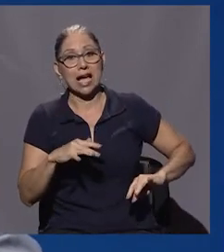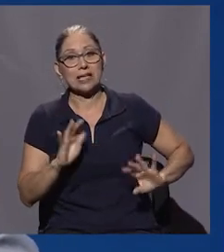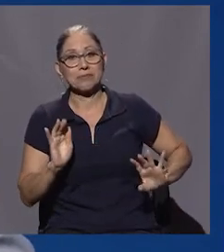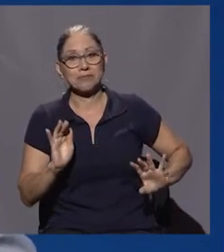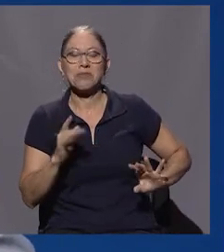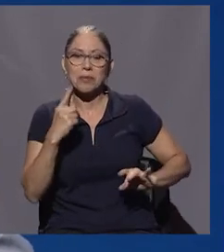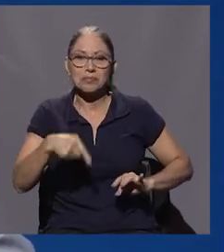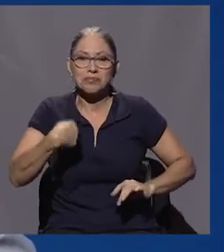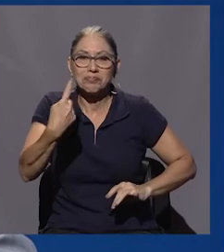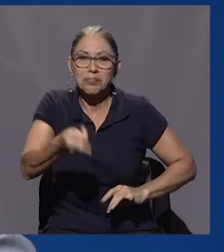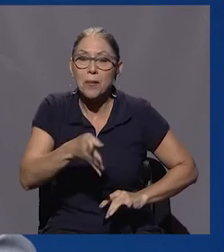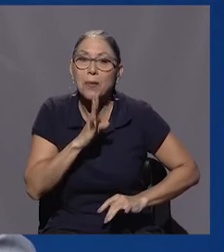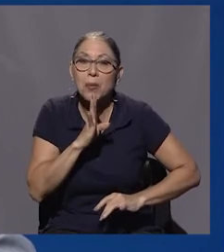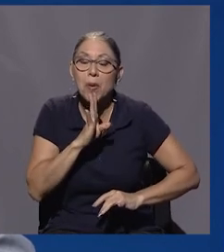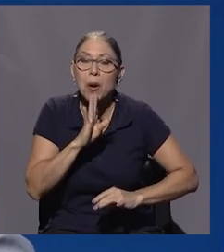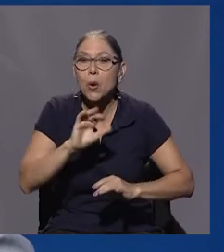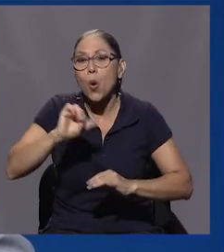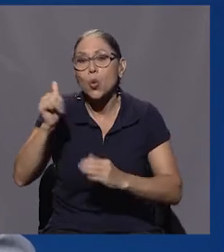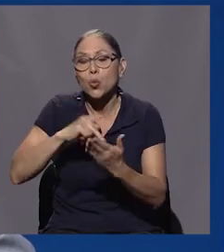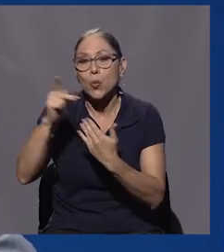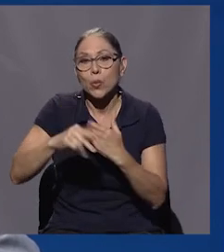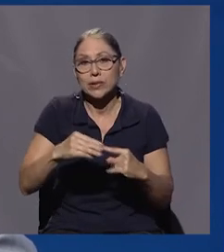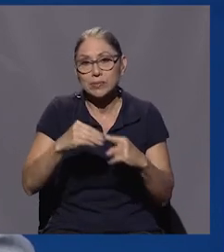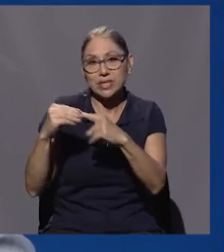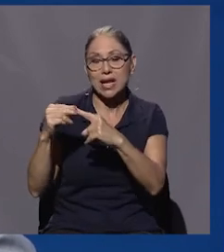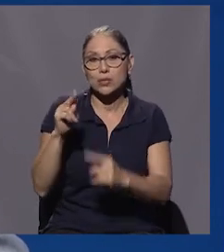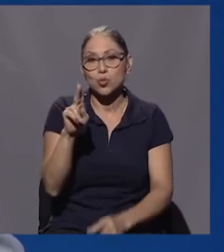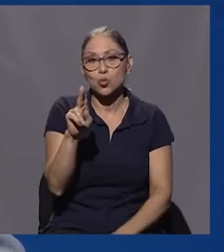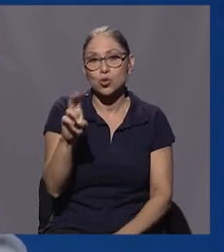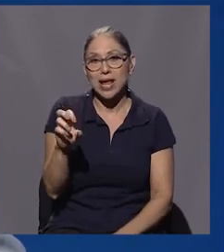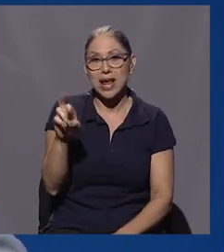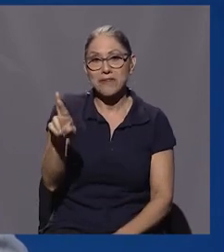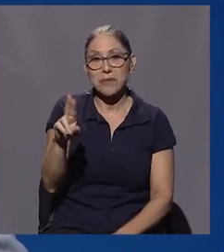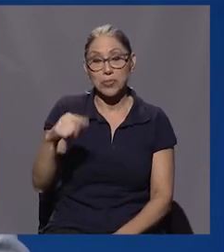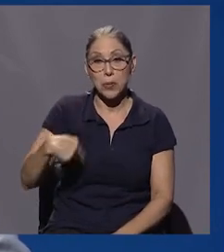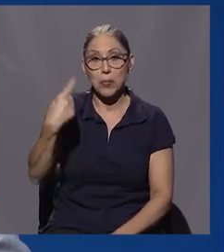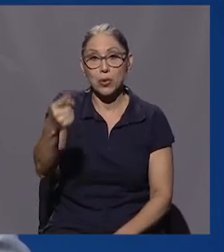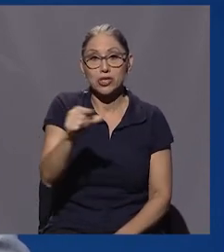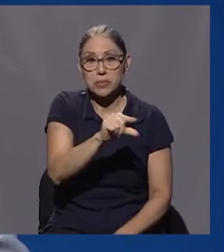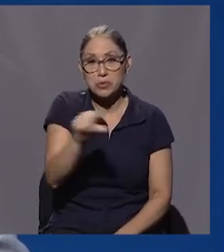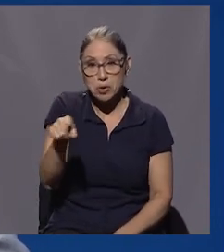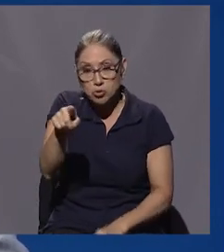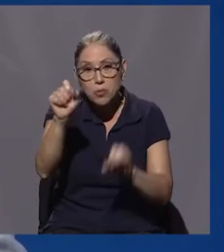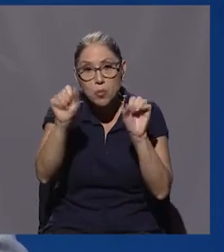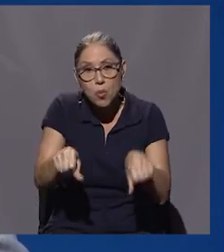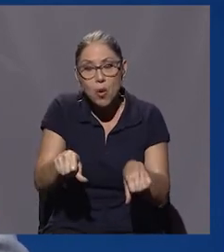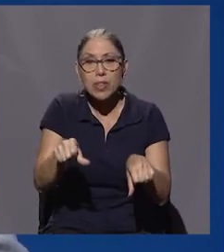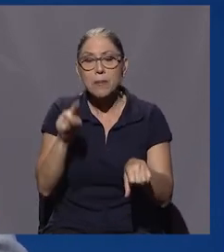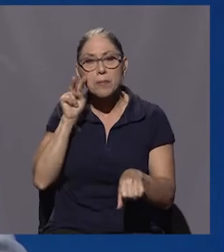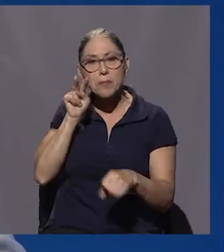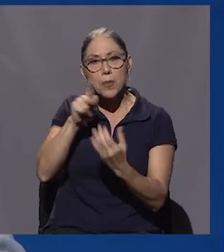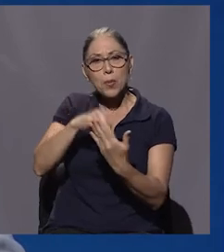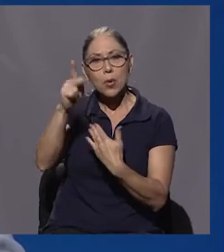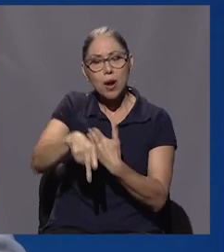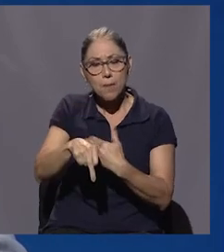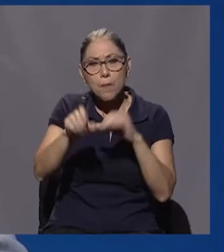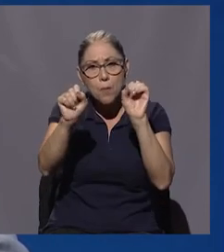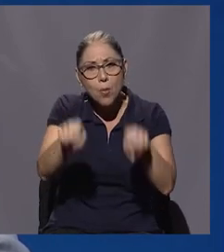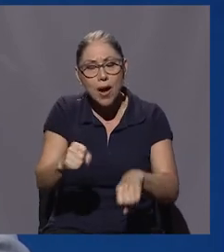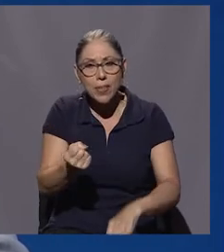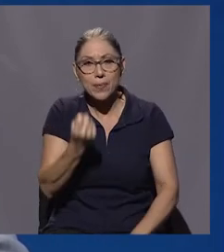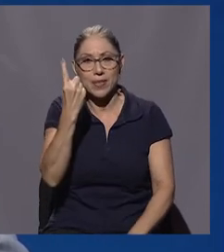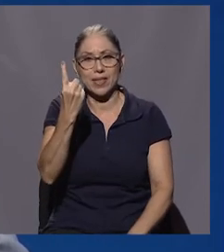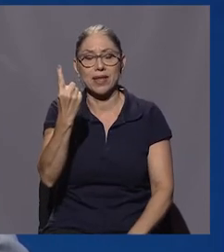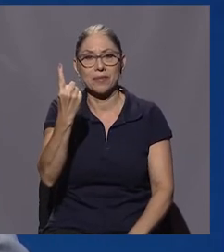Vamos a tener una conversación posterior a este especial de su cerebro. Les voy a invitar la próxima semana a que sigan con nosotros para que puedan comprender un poco cómo algunos